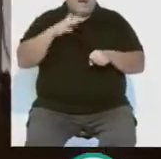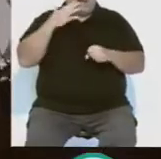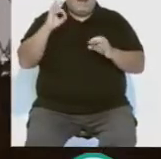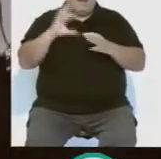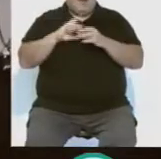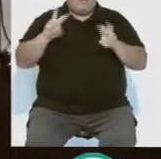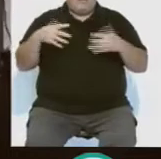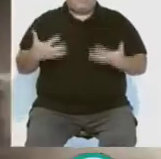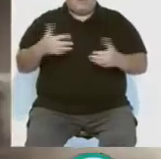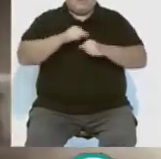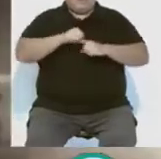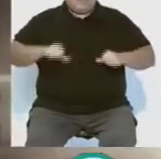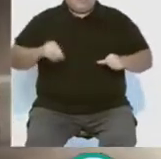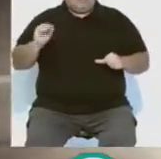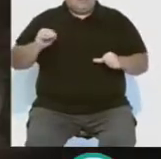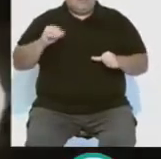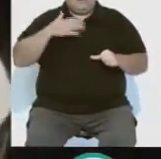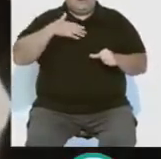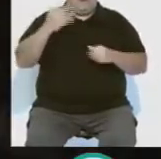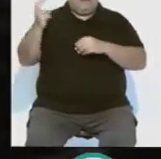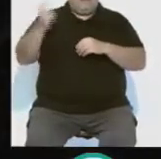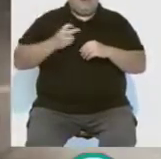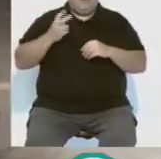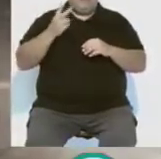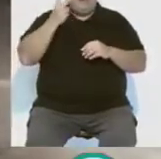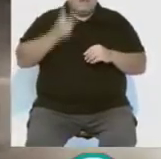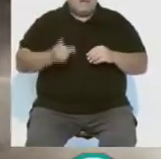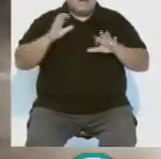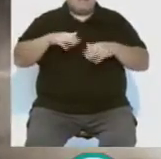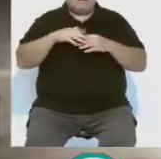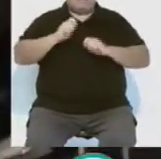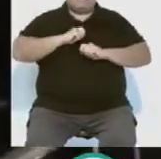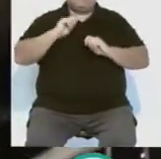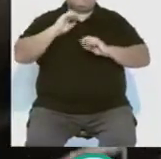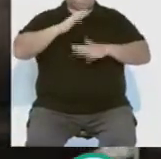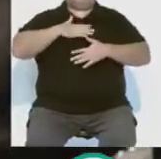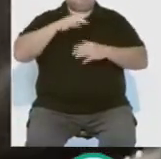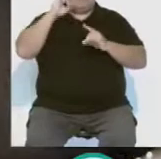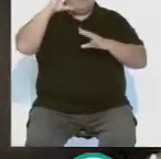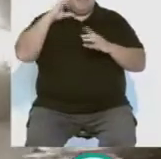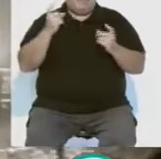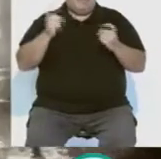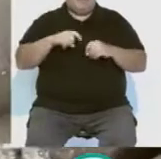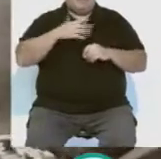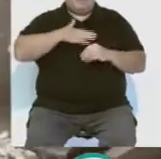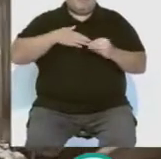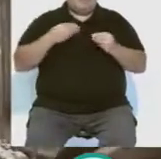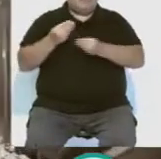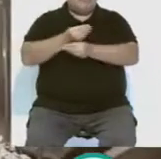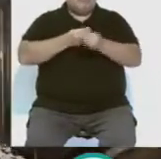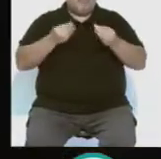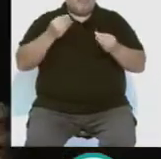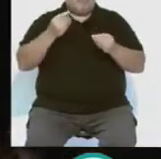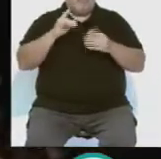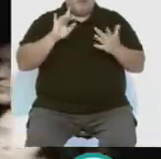musical portuguesa. Y el artista del país vecino llega a Cádiz ahora para sorprender al público en una cita íntima en la que crea